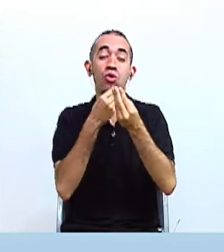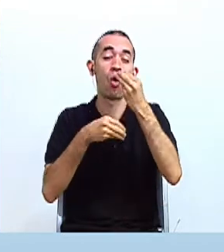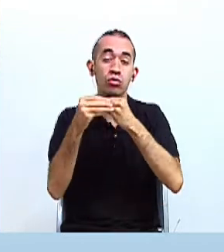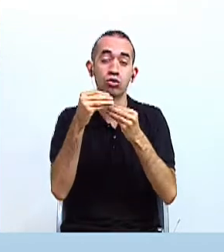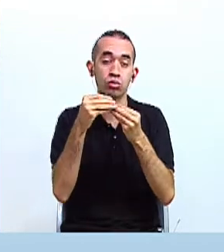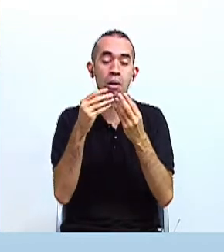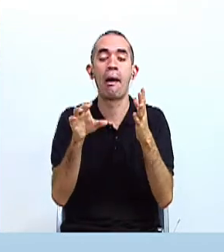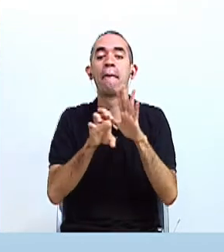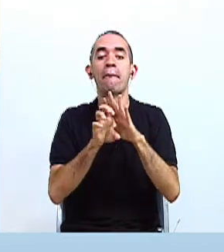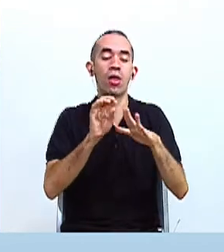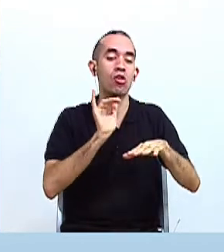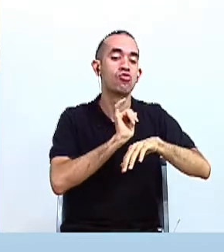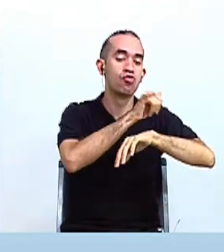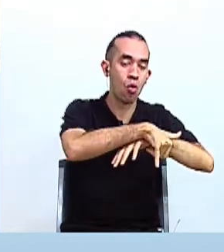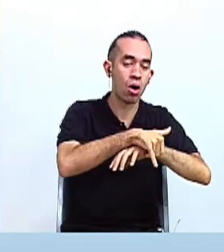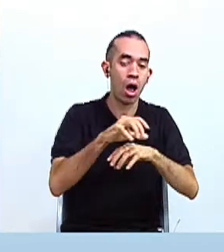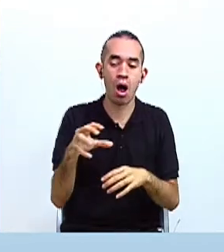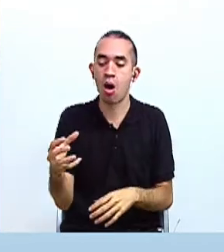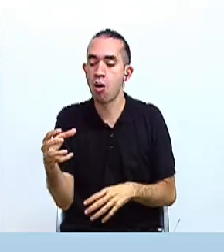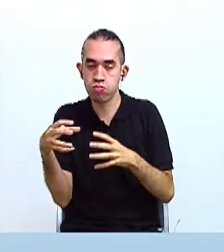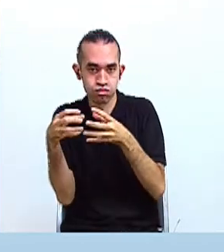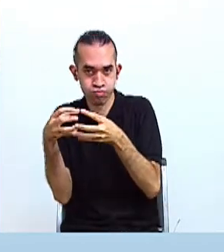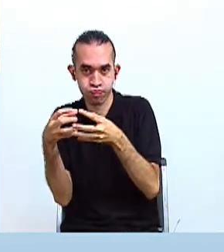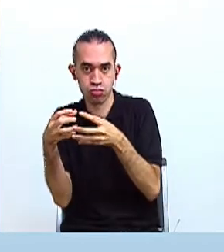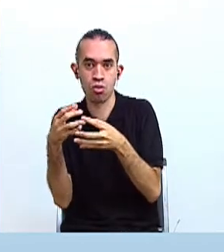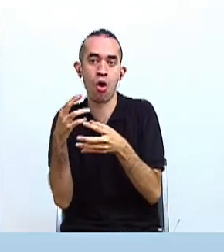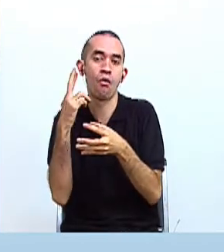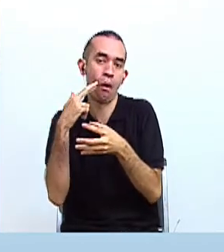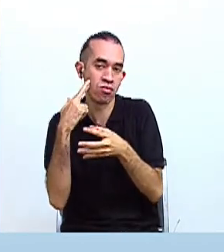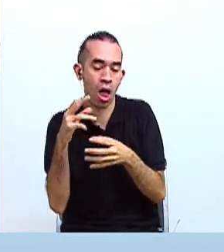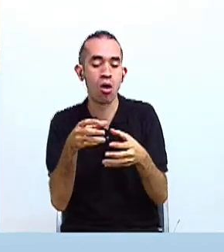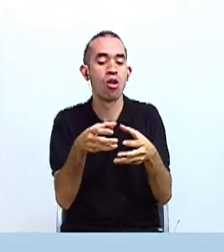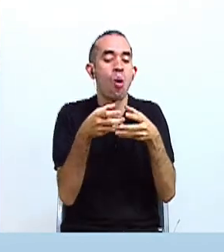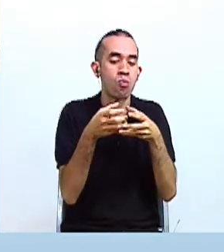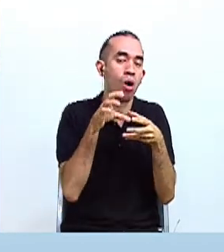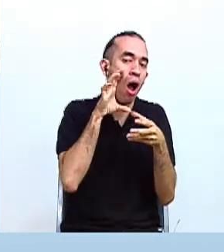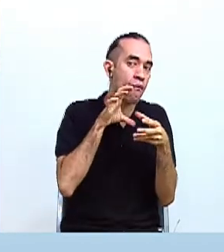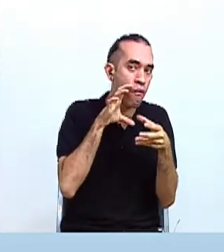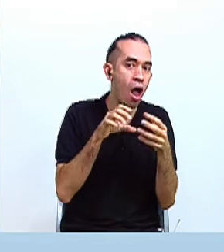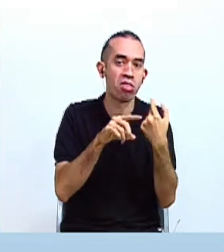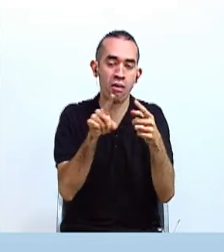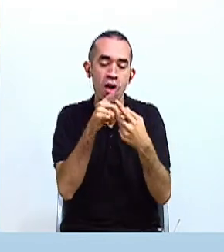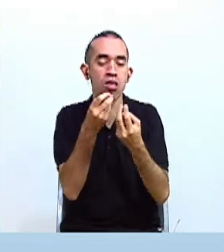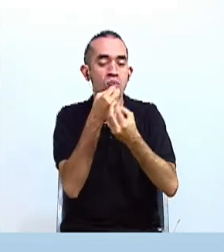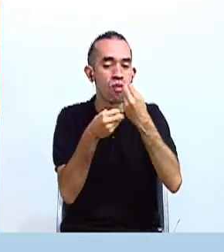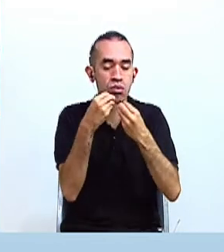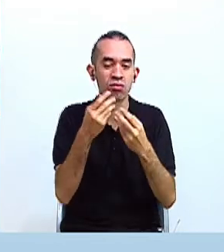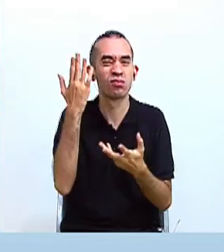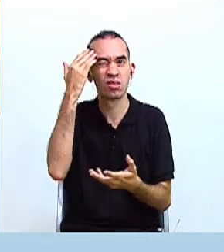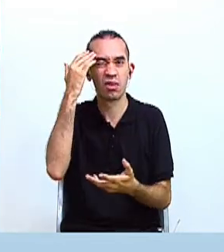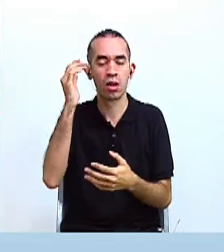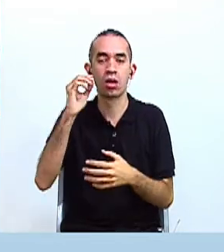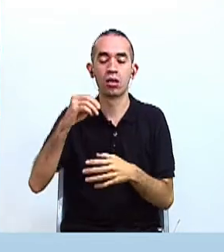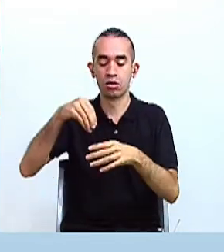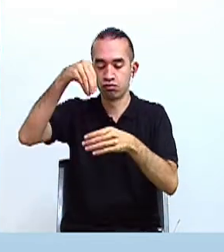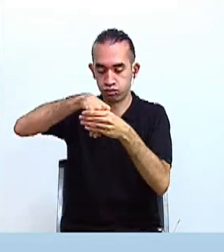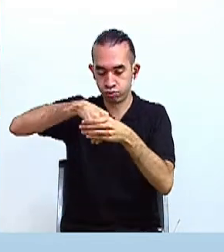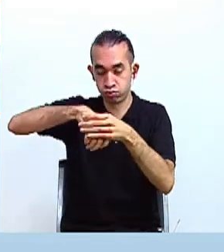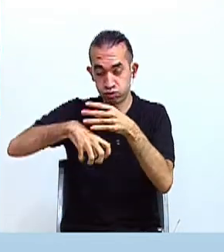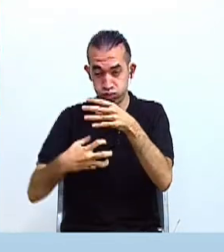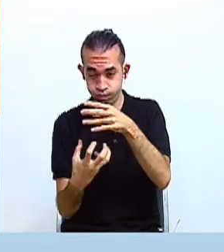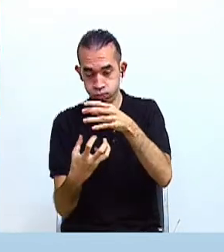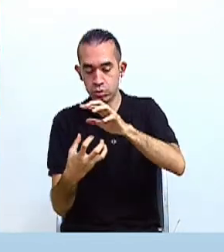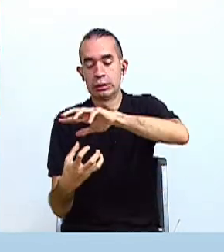como la yuca, el tiquisque, el ñampí, y otros tubérculos, otras raíces que ellos cultivaron de forma